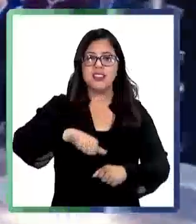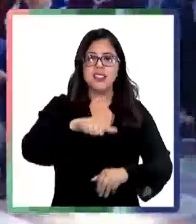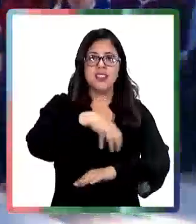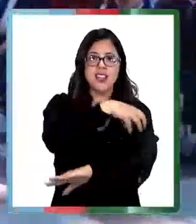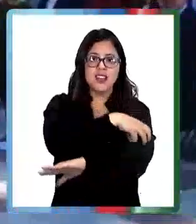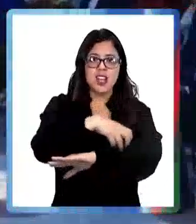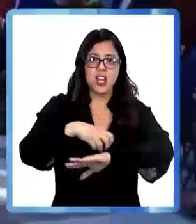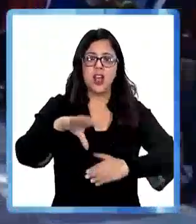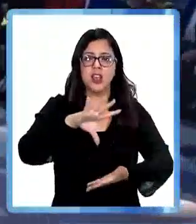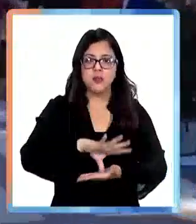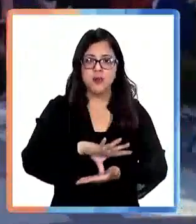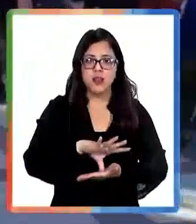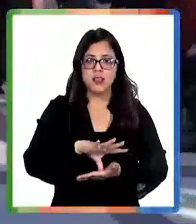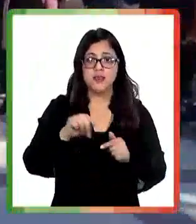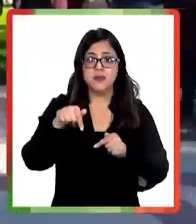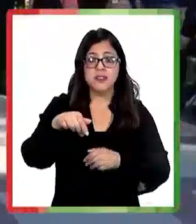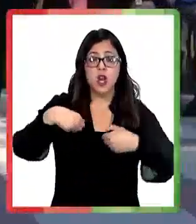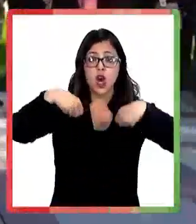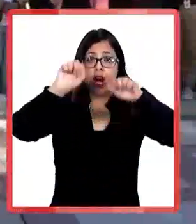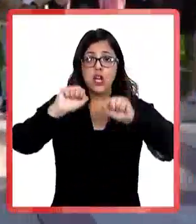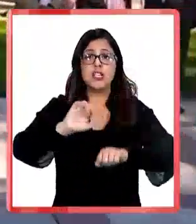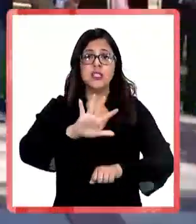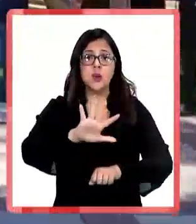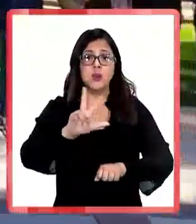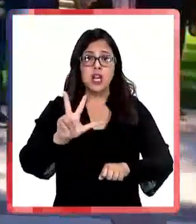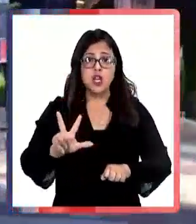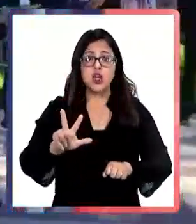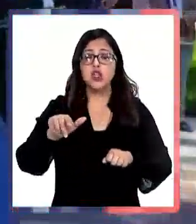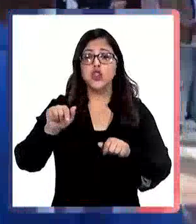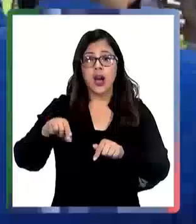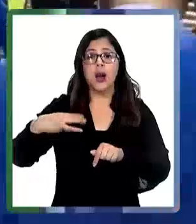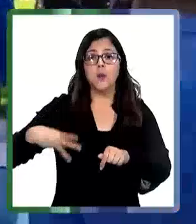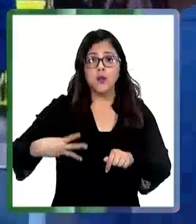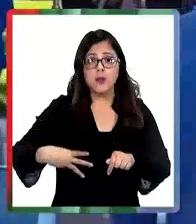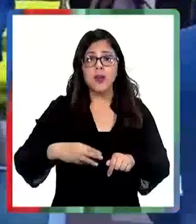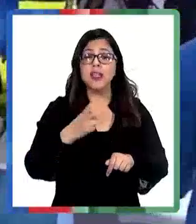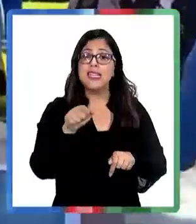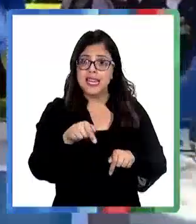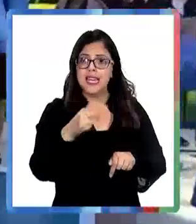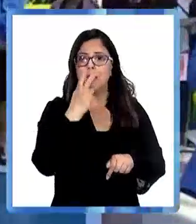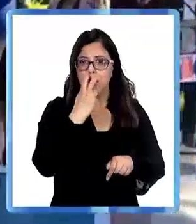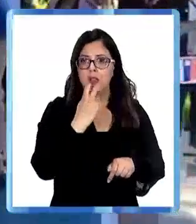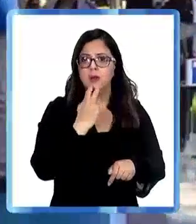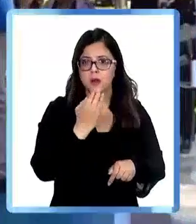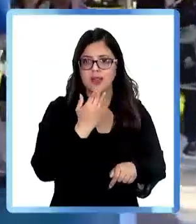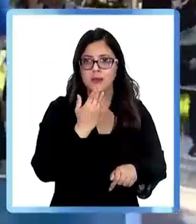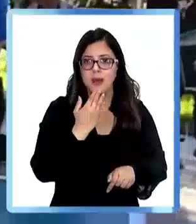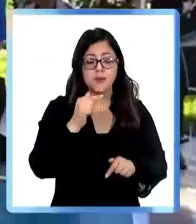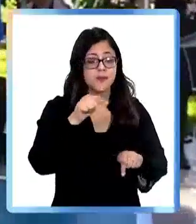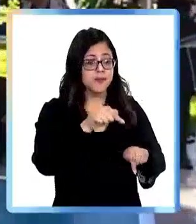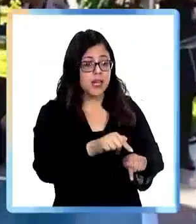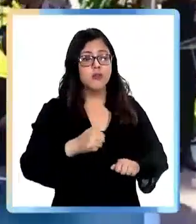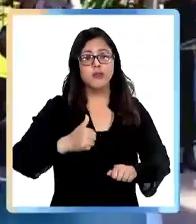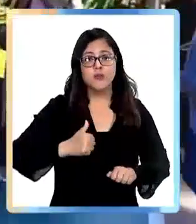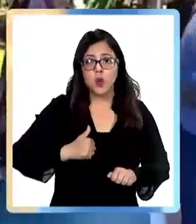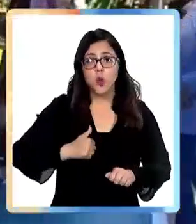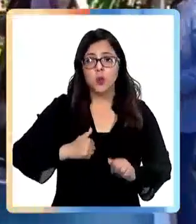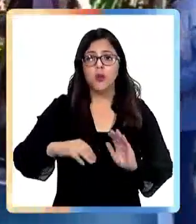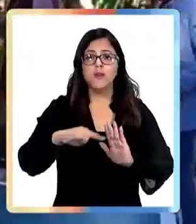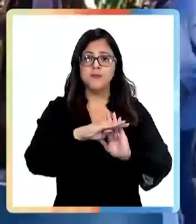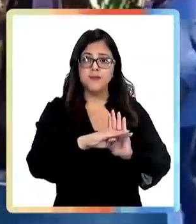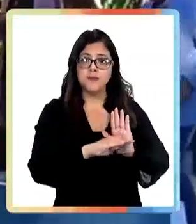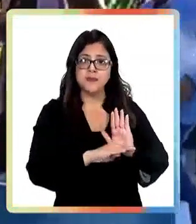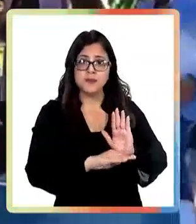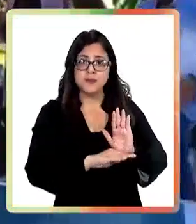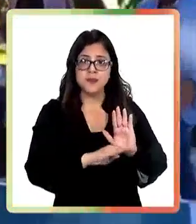regiones del país. De los ganadores, 58 corresponden a municipios, entre ellos Puerto Montt. Esto viene a cumplir con la agenda que